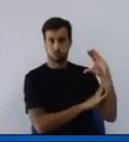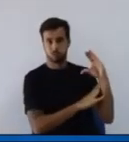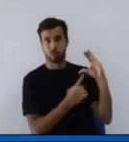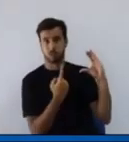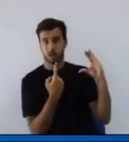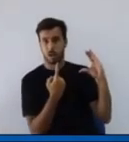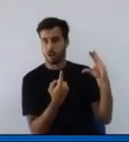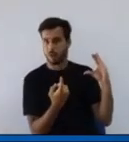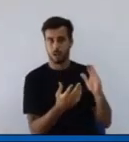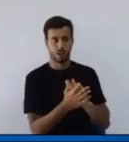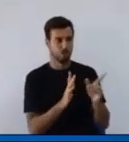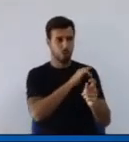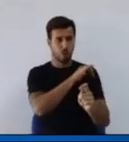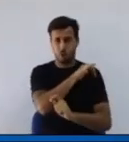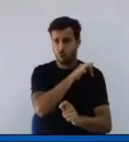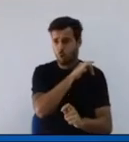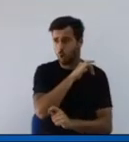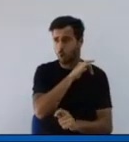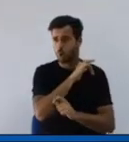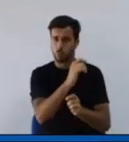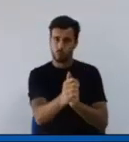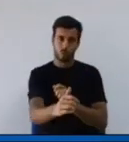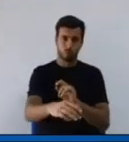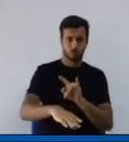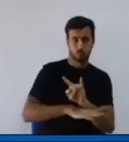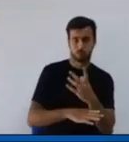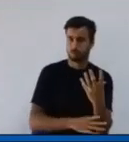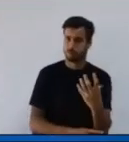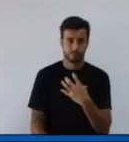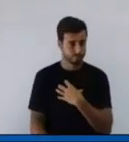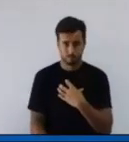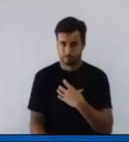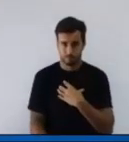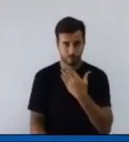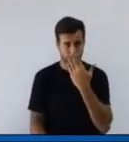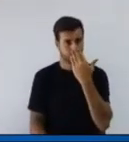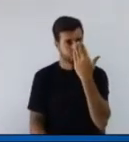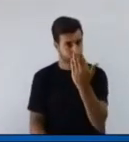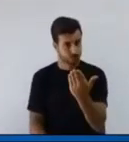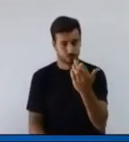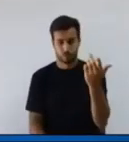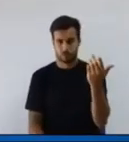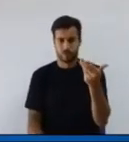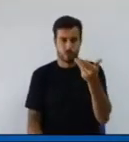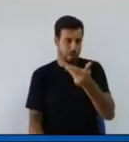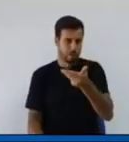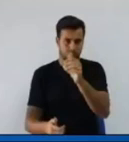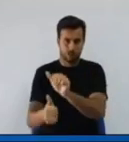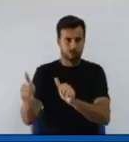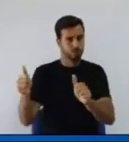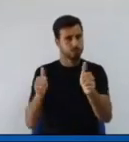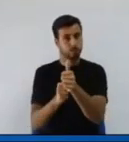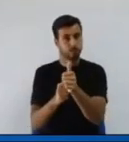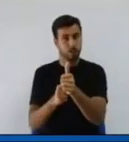sabiendo que no podemos entrar en la falsa disyuntiva entre seguridad sanitaria y actividad